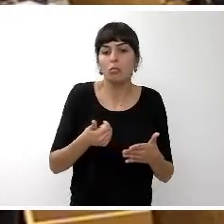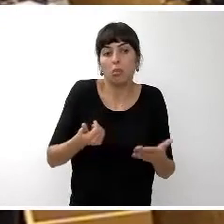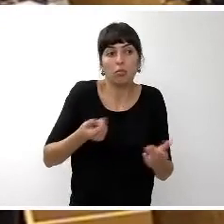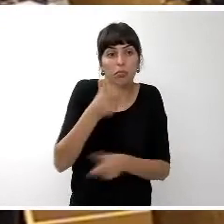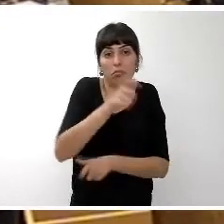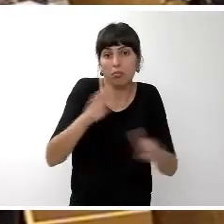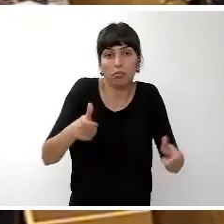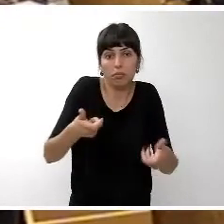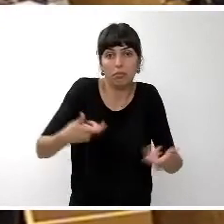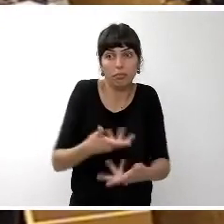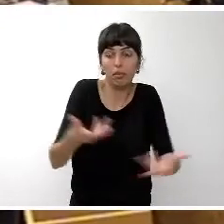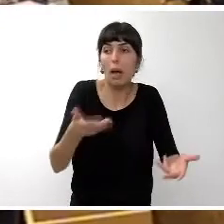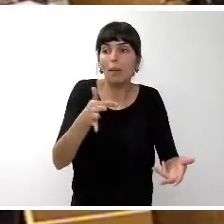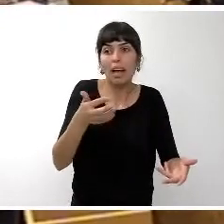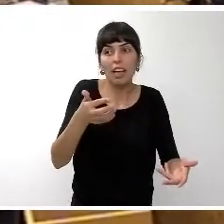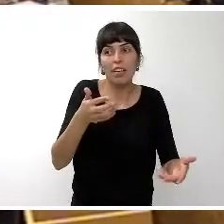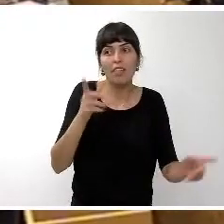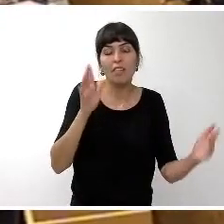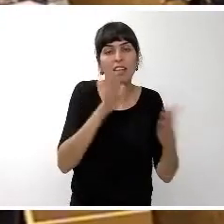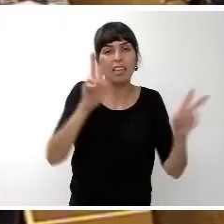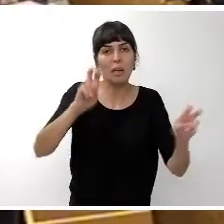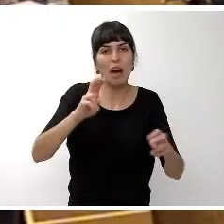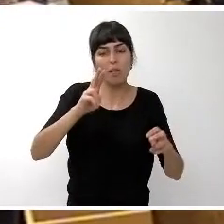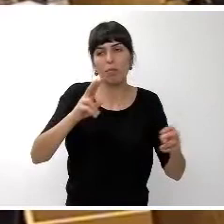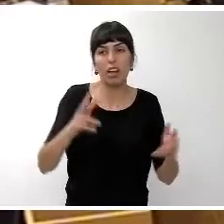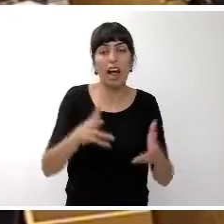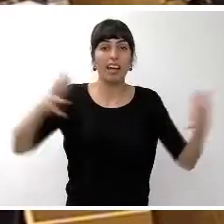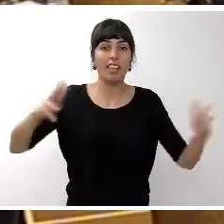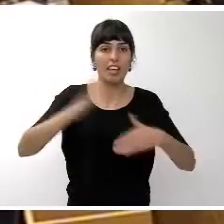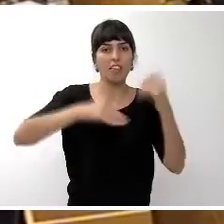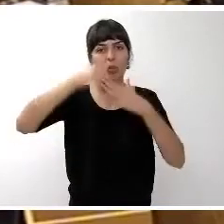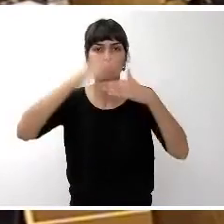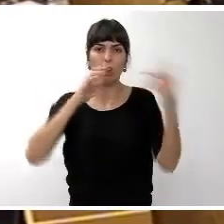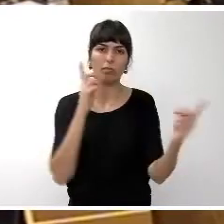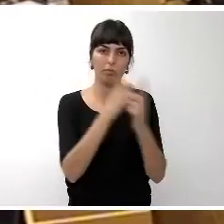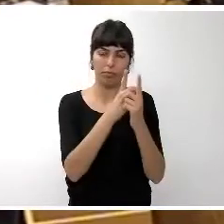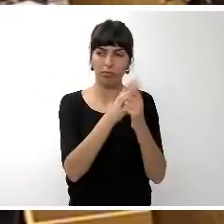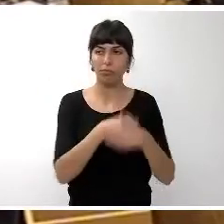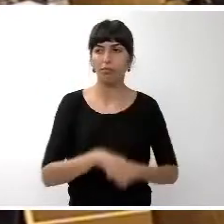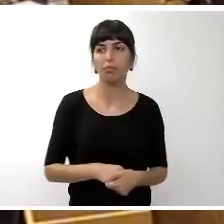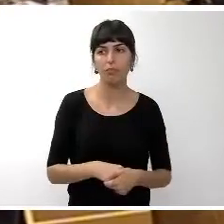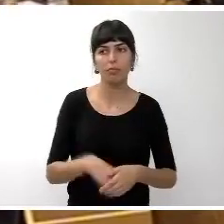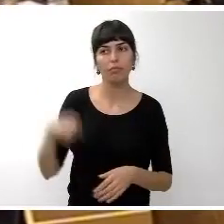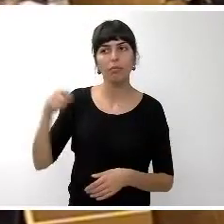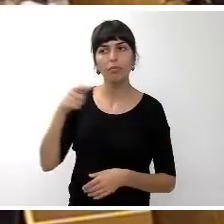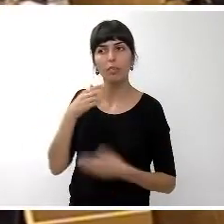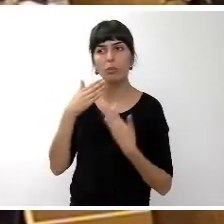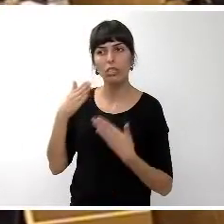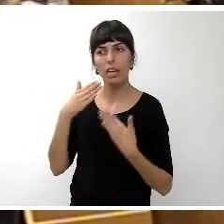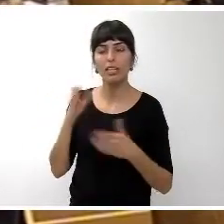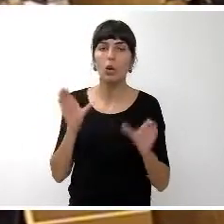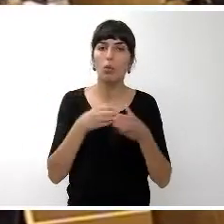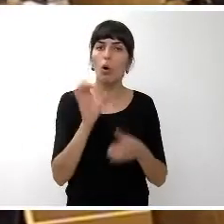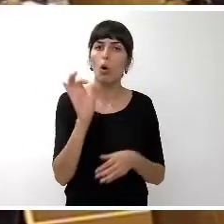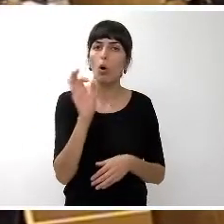escasa demanda de personas en relación al capital invertido que exigen las grandes infraestructuras muchas gracias señor consejero por el grupo popular señor domínguez